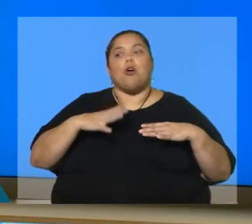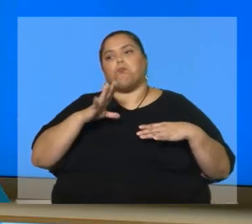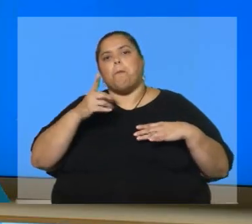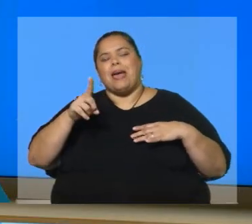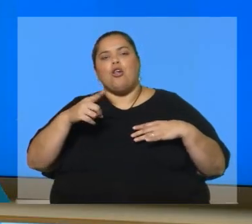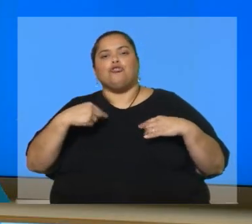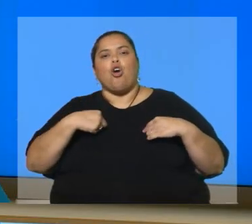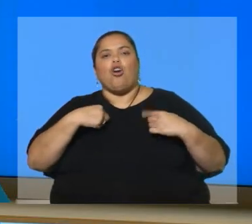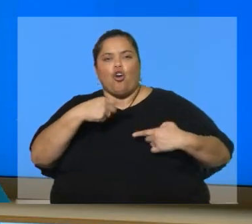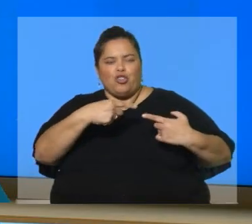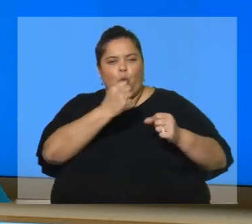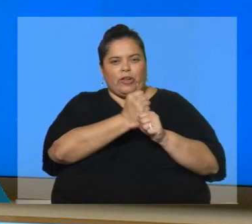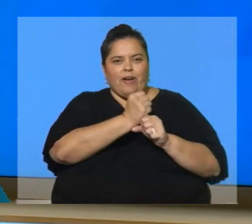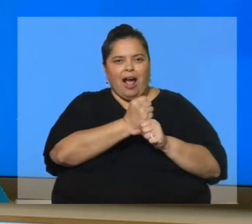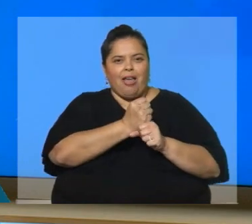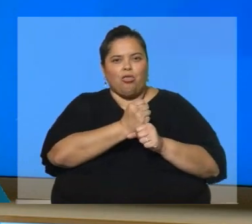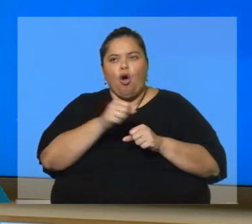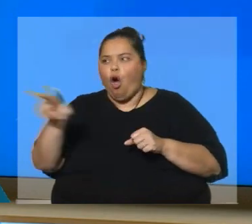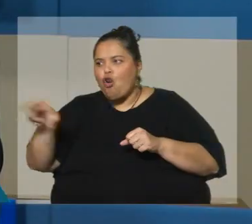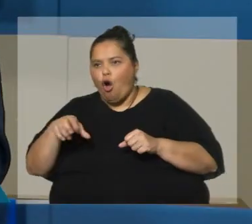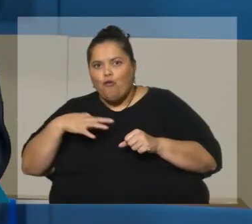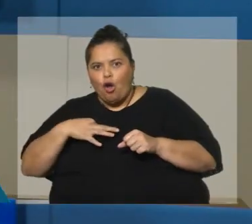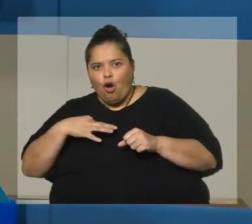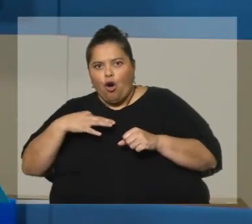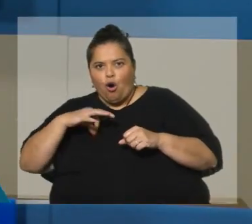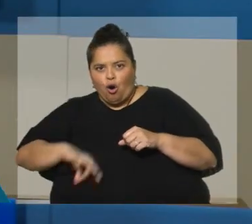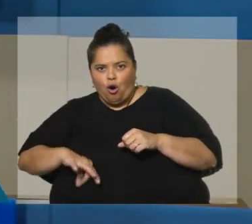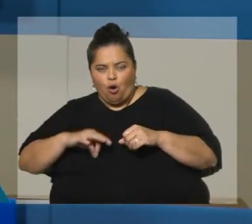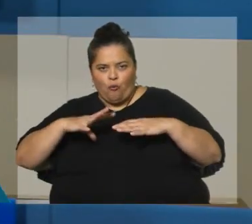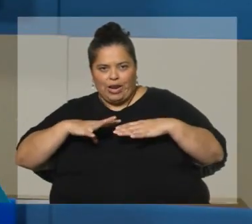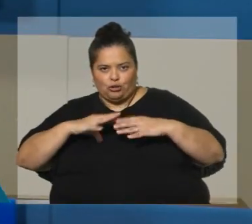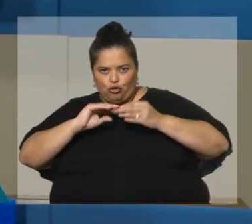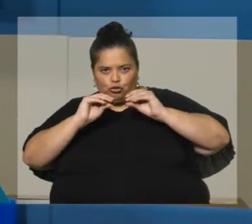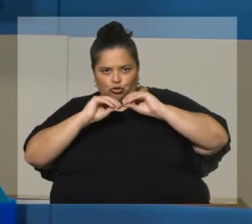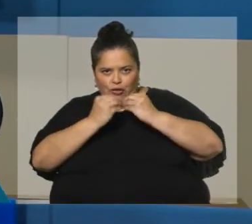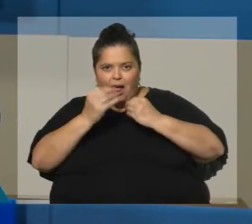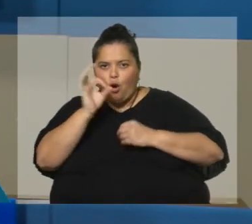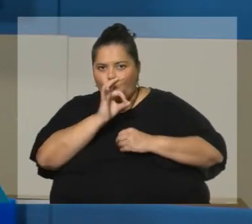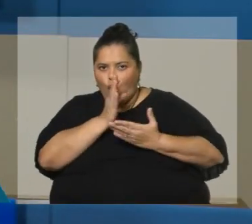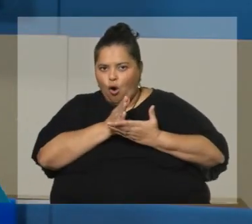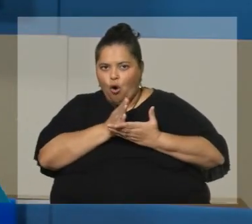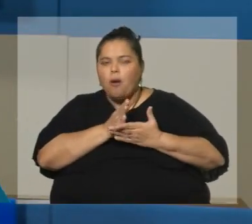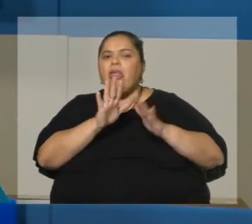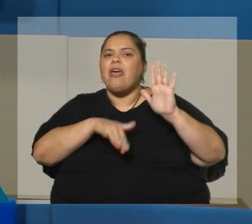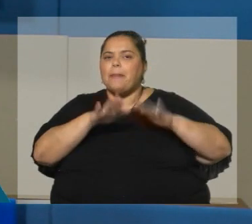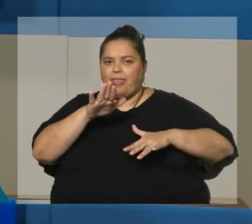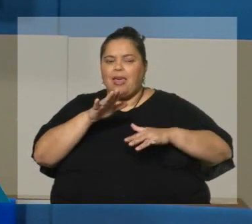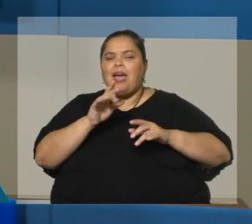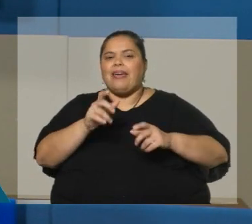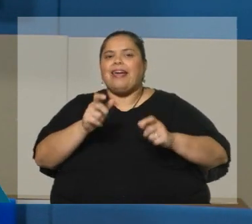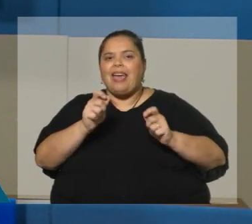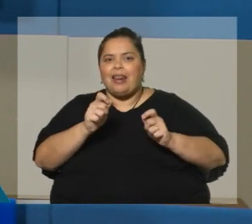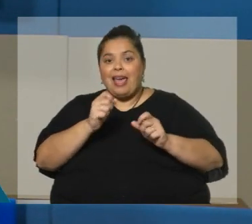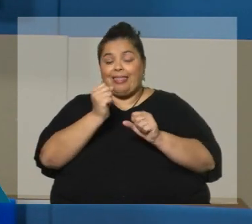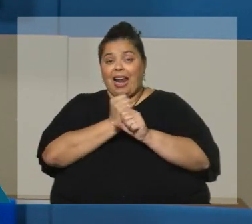recibo el total de la jubilación, ¿cómo es eso ahí? Bien, hay que distinguir dos situaciones. A ver. Una cosa es el trabajador dependiente, el